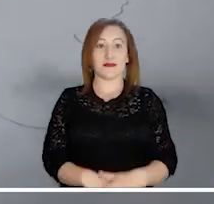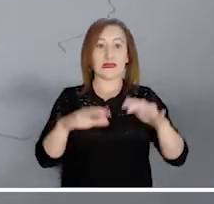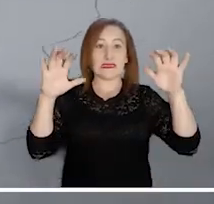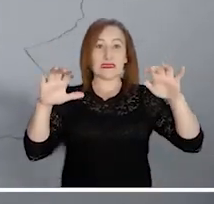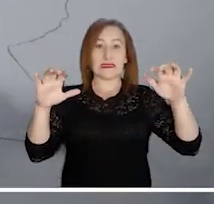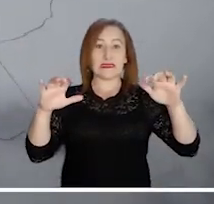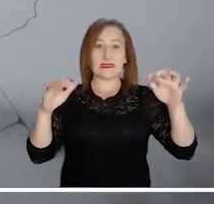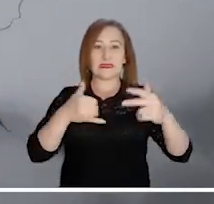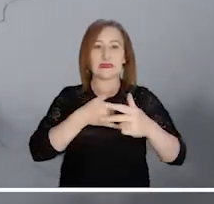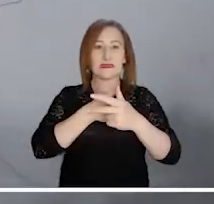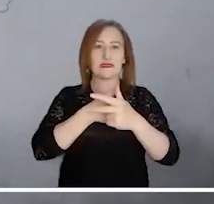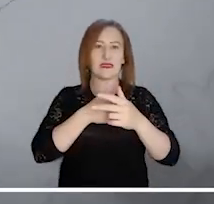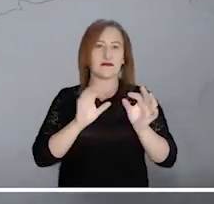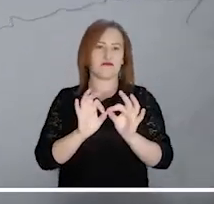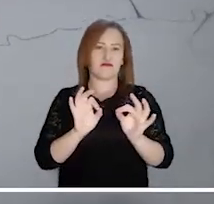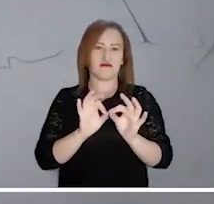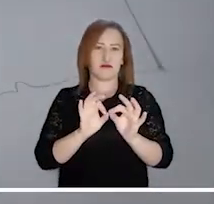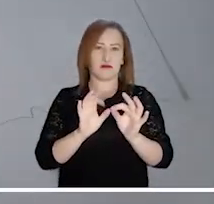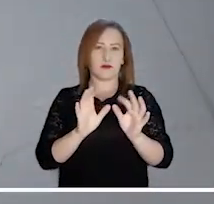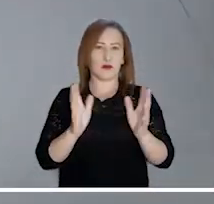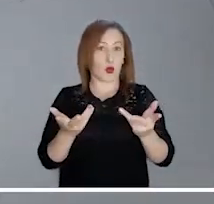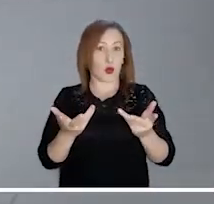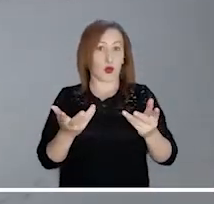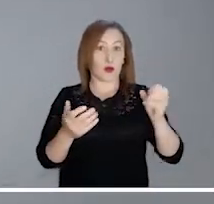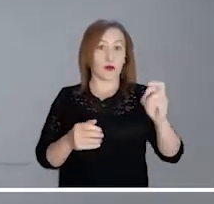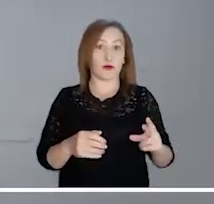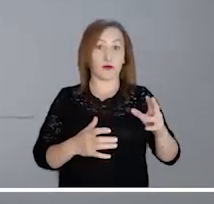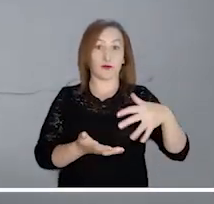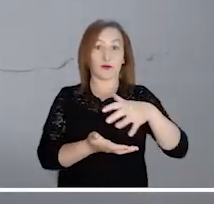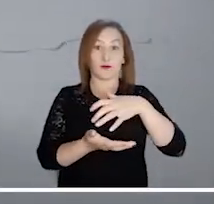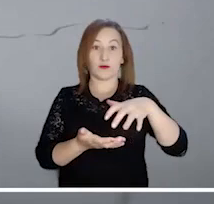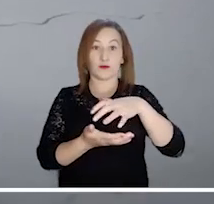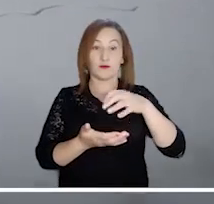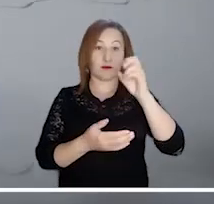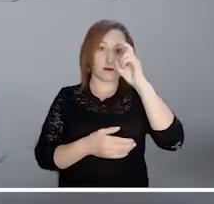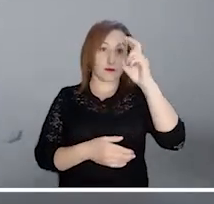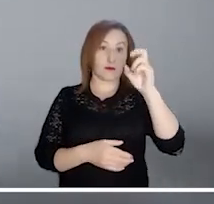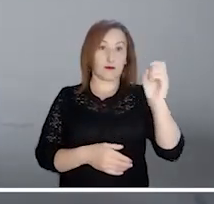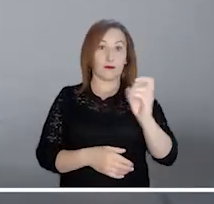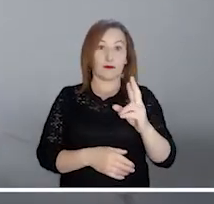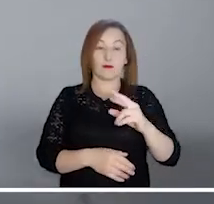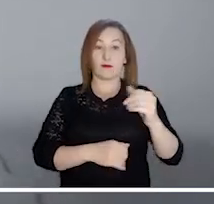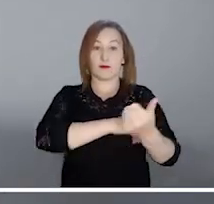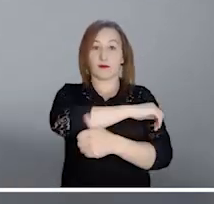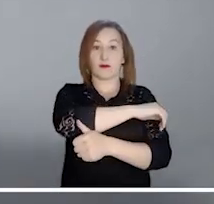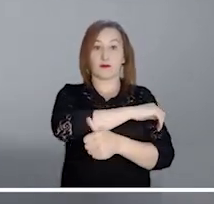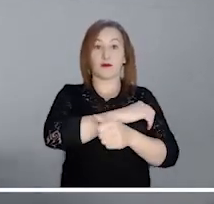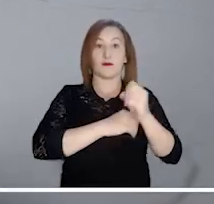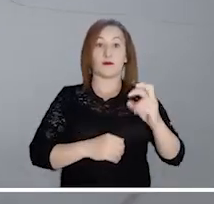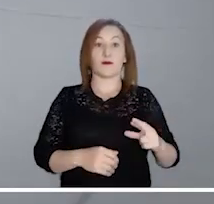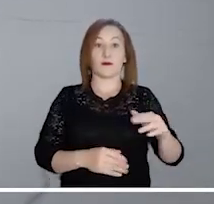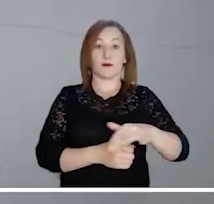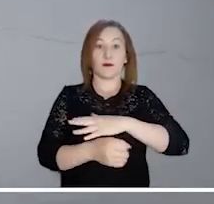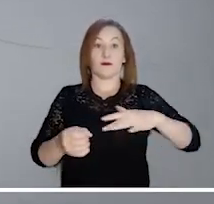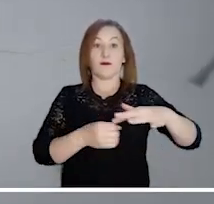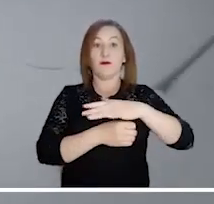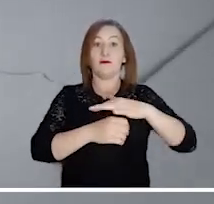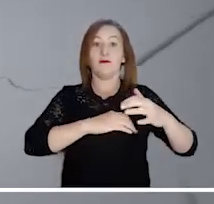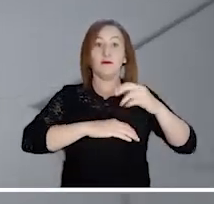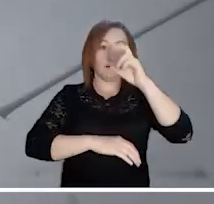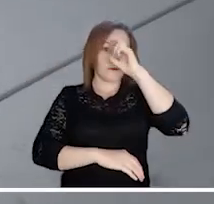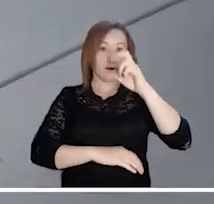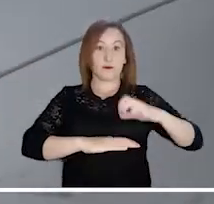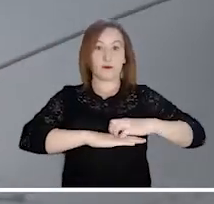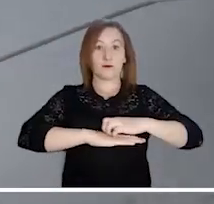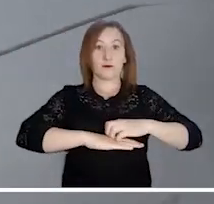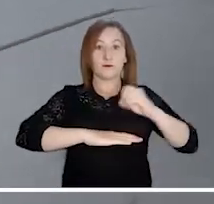seco. Las precipitaciones andinas serían ligeras y se advierten en el sur de Santander, nororiente de Boyacá, sur